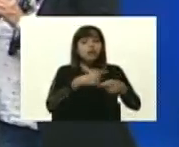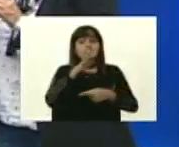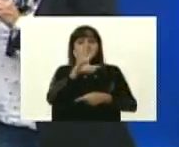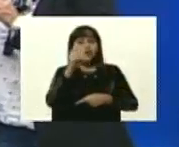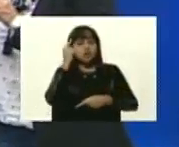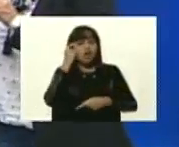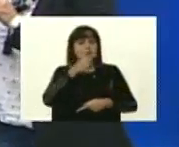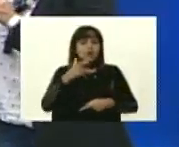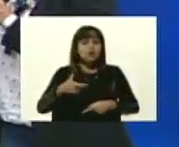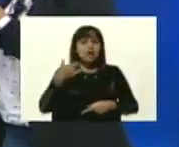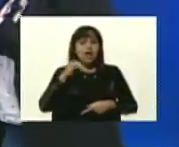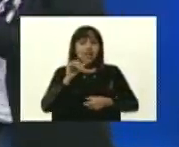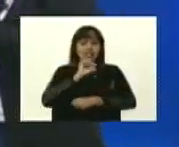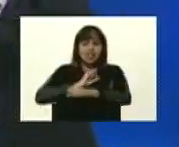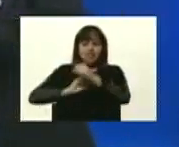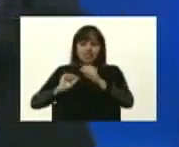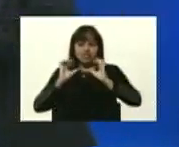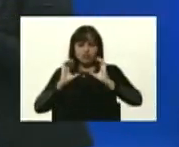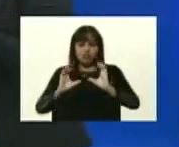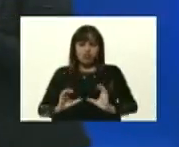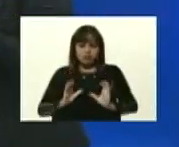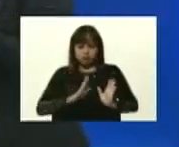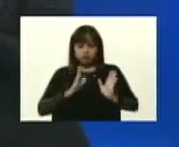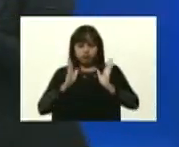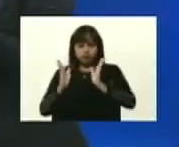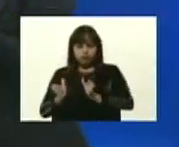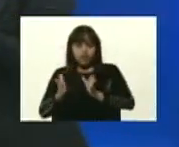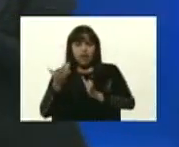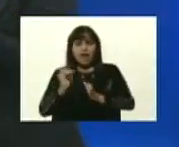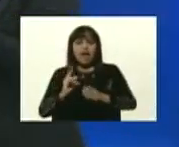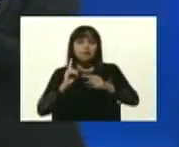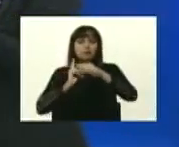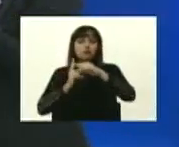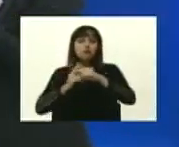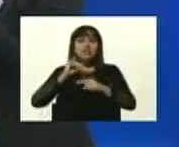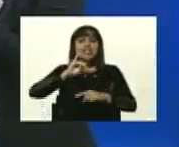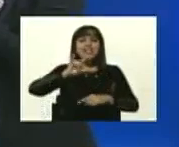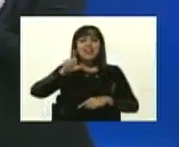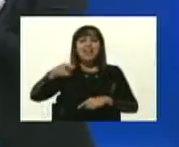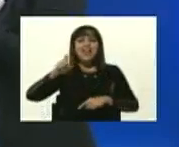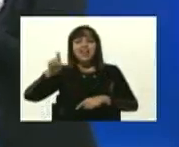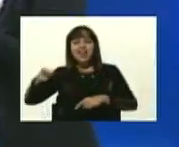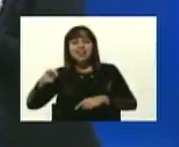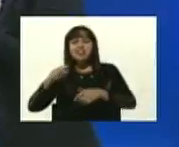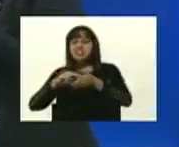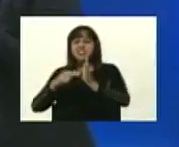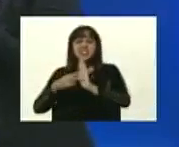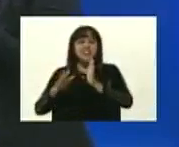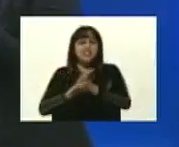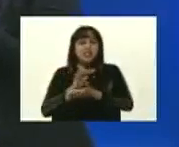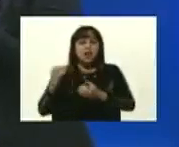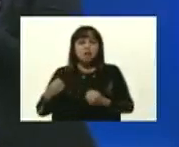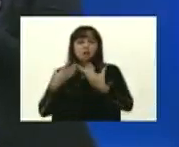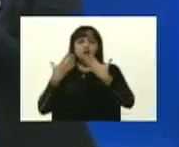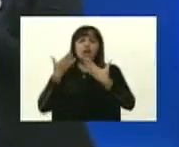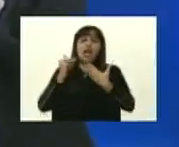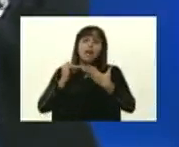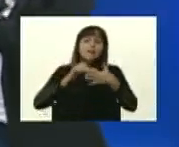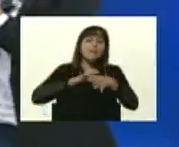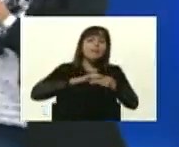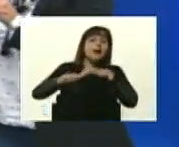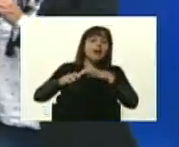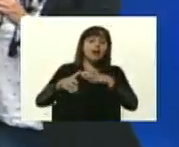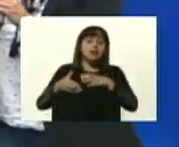persona tiene anticuerpos. Y si das positivo por IgG, quiere decir que tu exposición ha sido mayor.